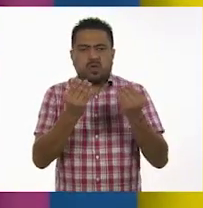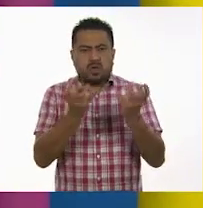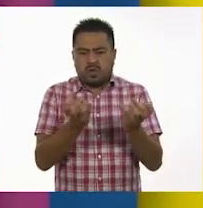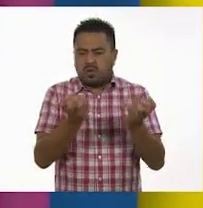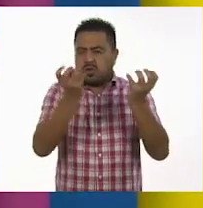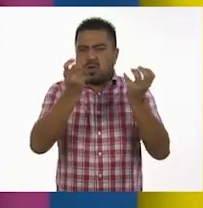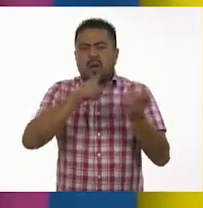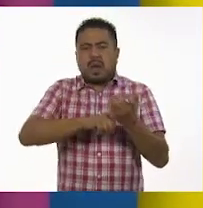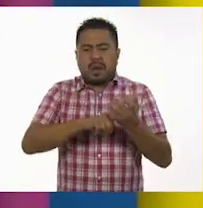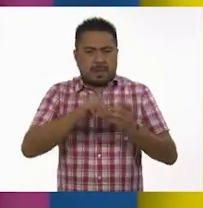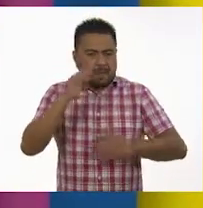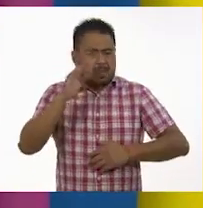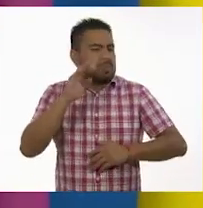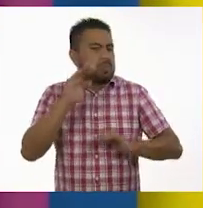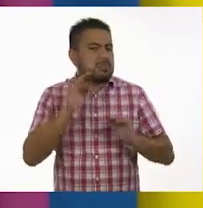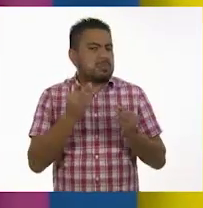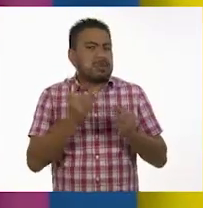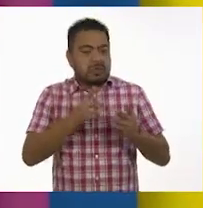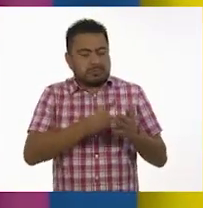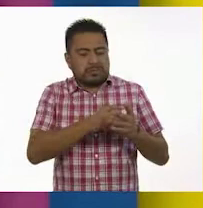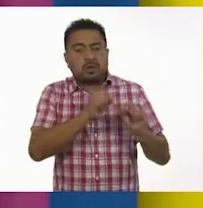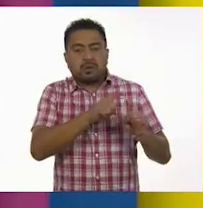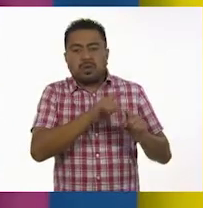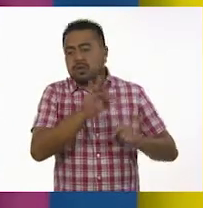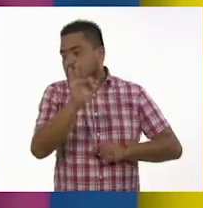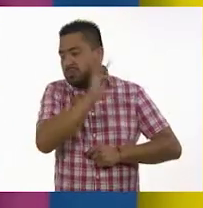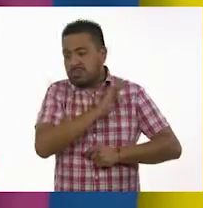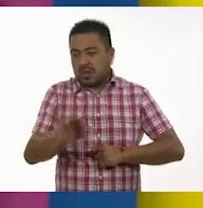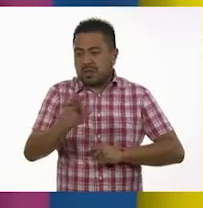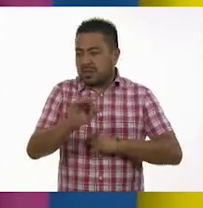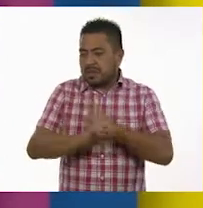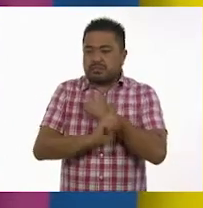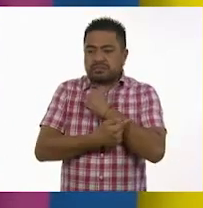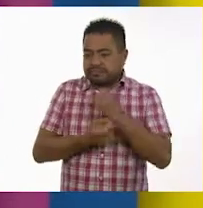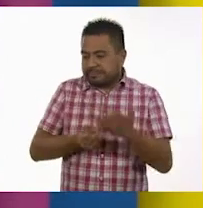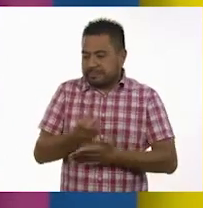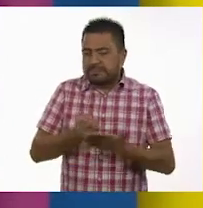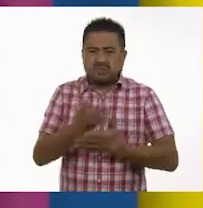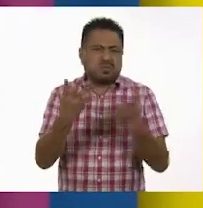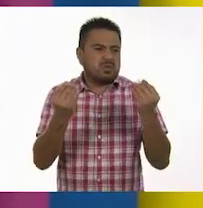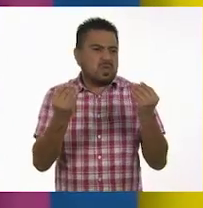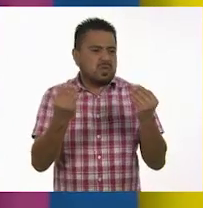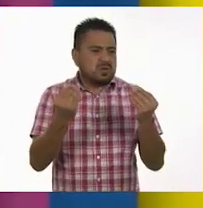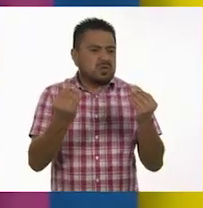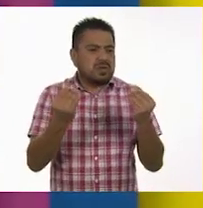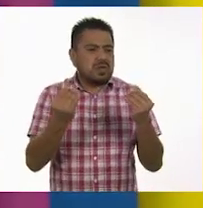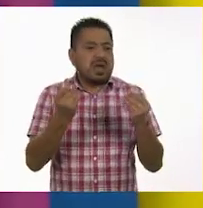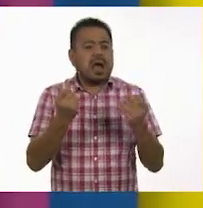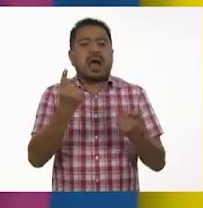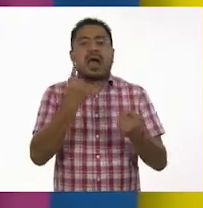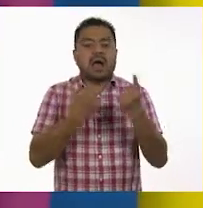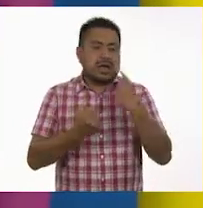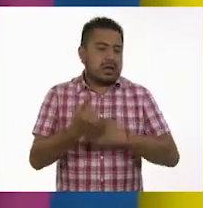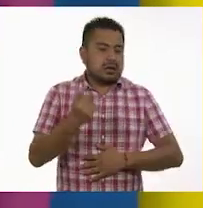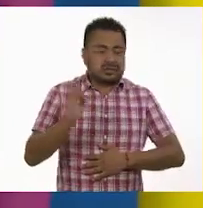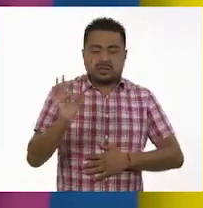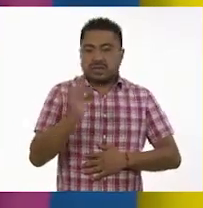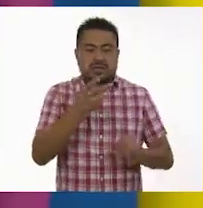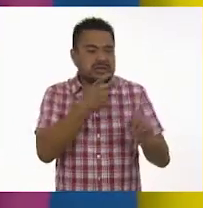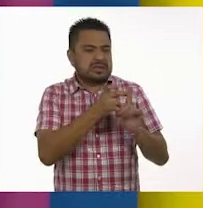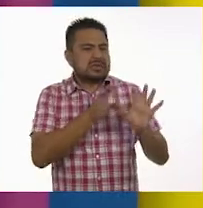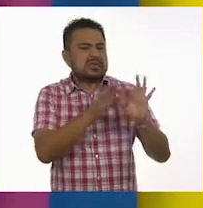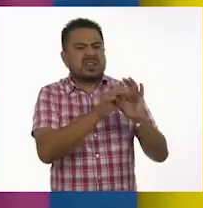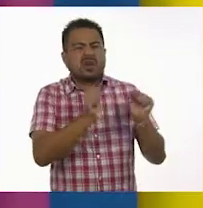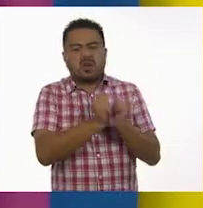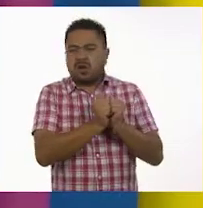maduros cada vez y, por tanto, pueden producirse varias fecundaciones. En algunos casos, esto tiene que